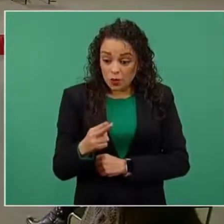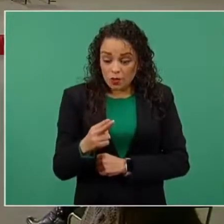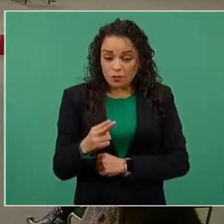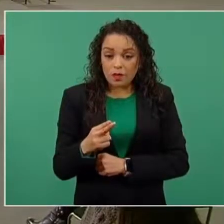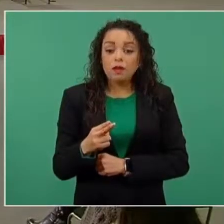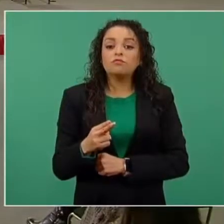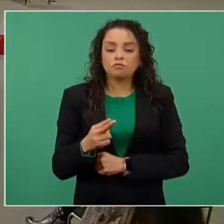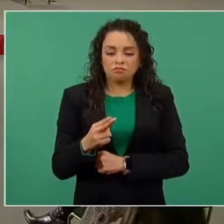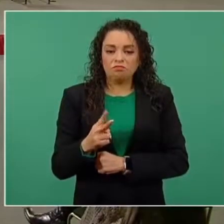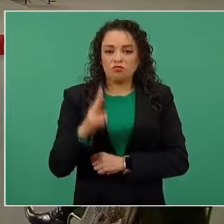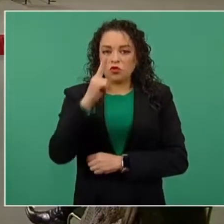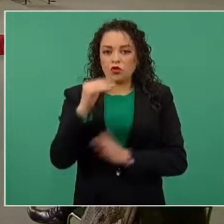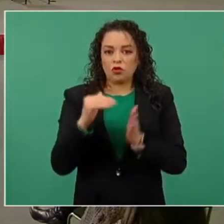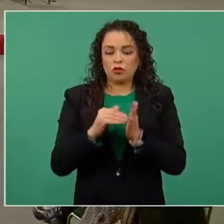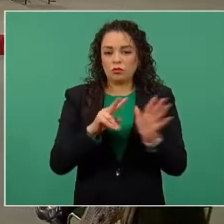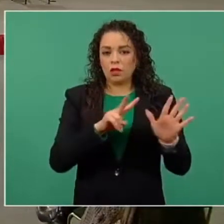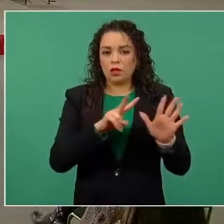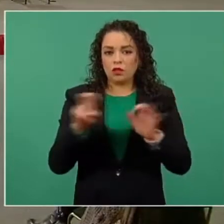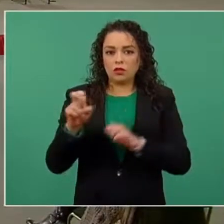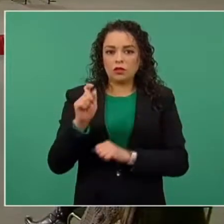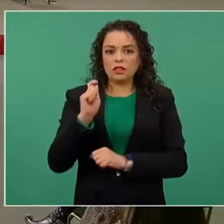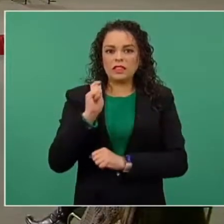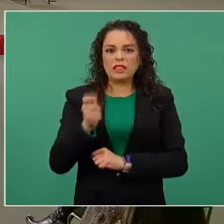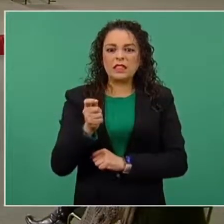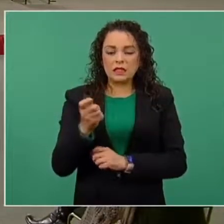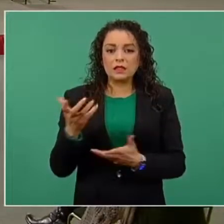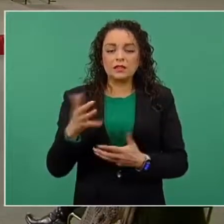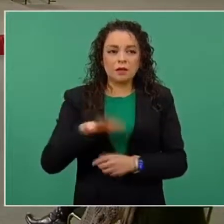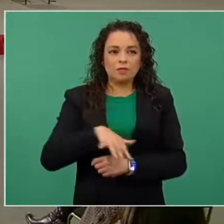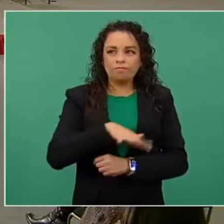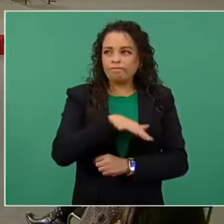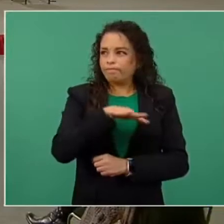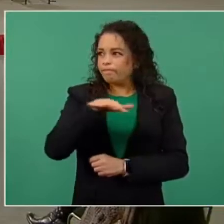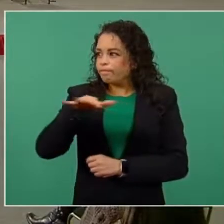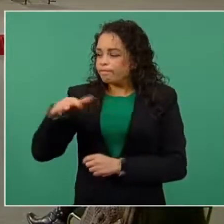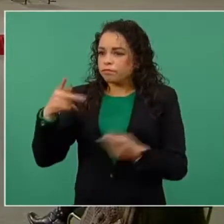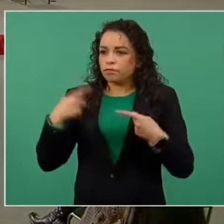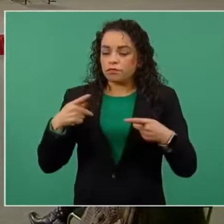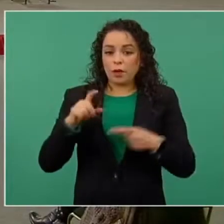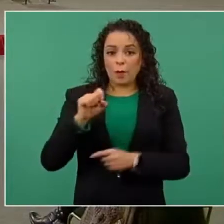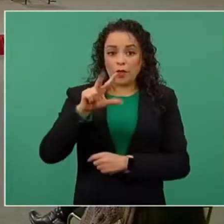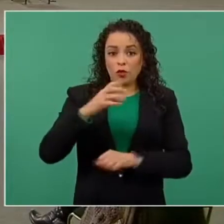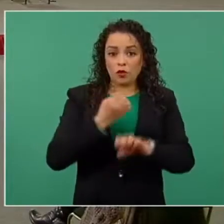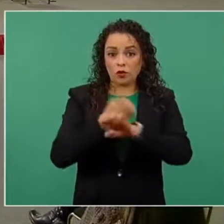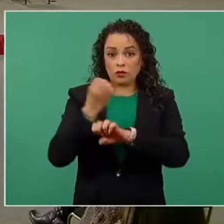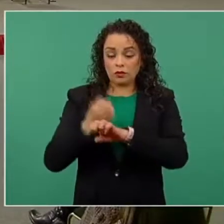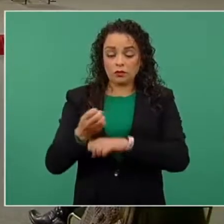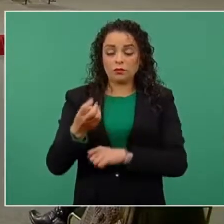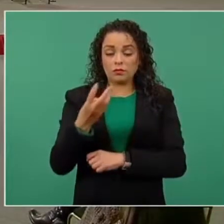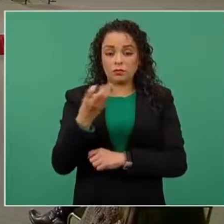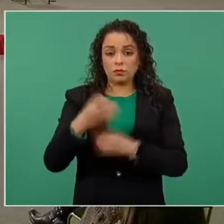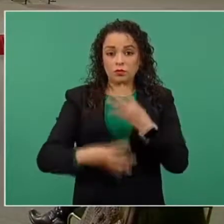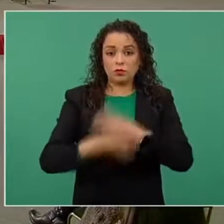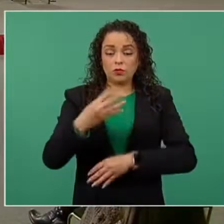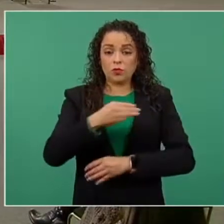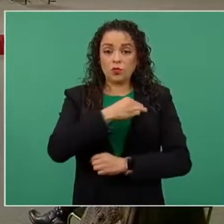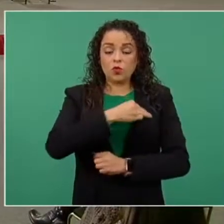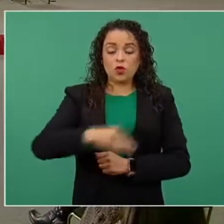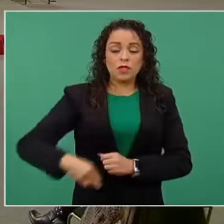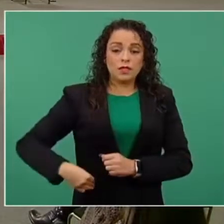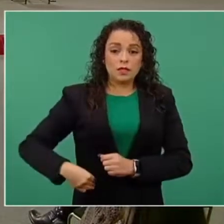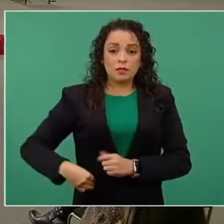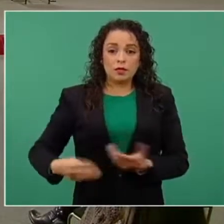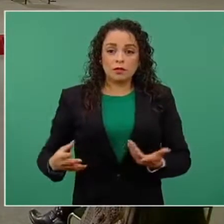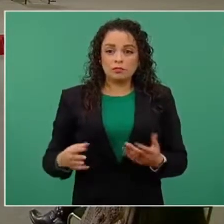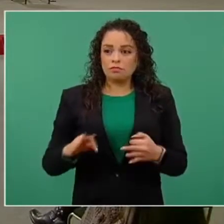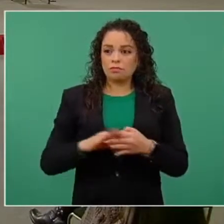realizó dos mil 200 jornadas de búsqueda en 28 estados y 314 municipios, en un ejercicio de